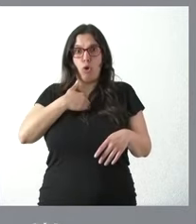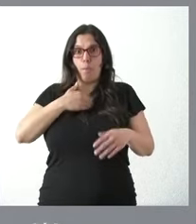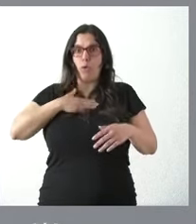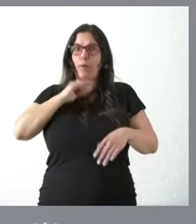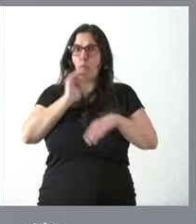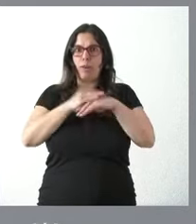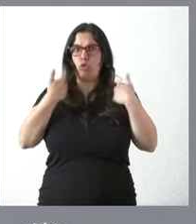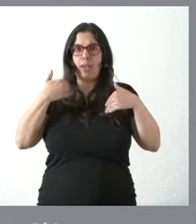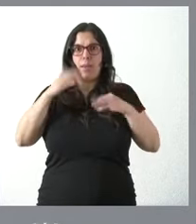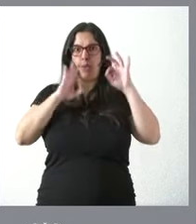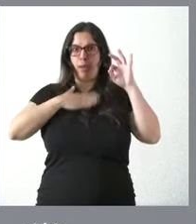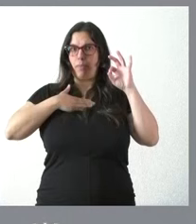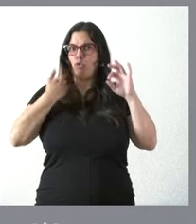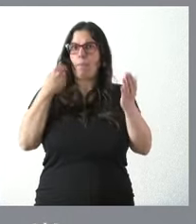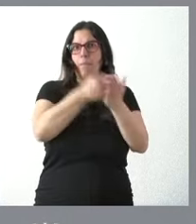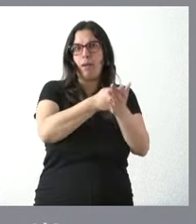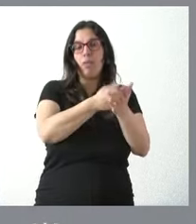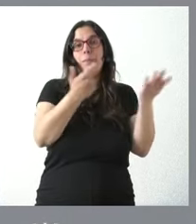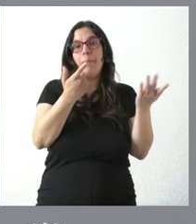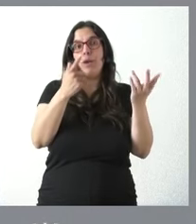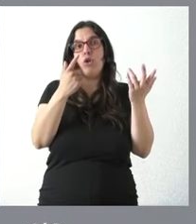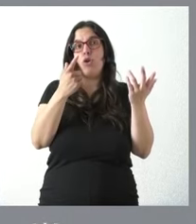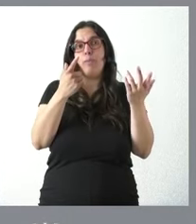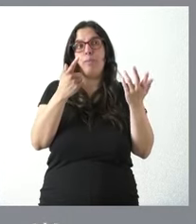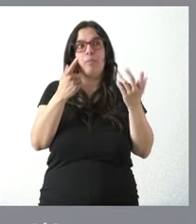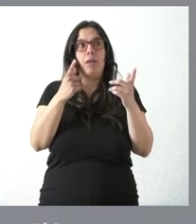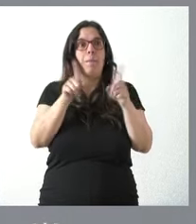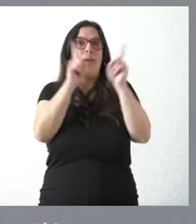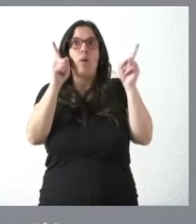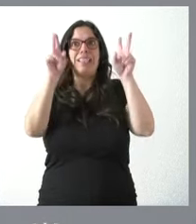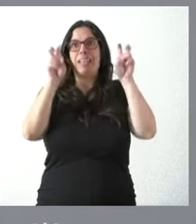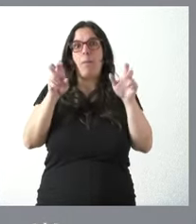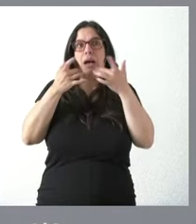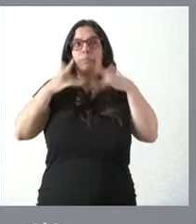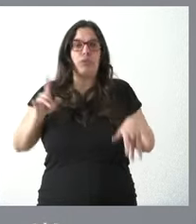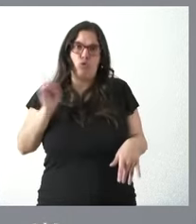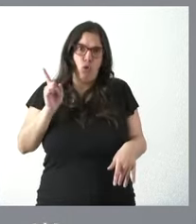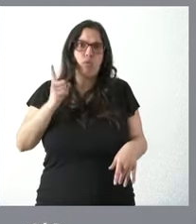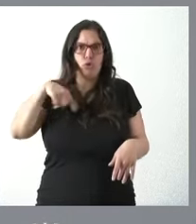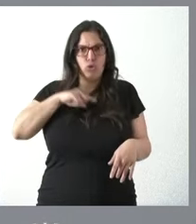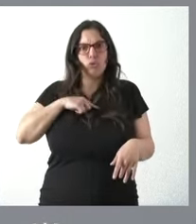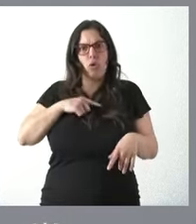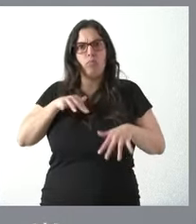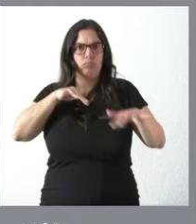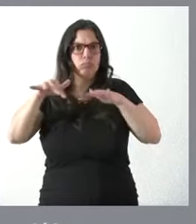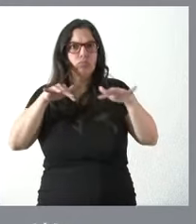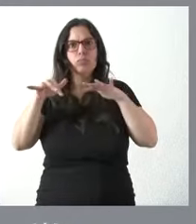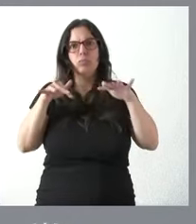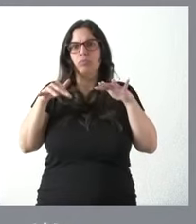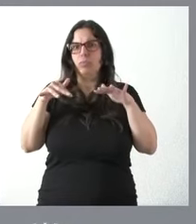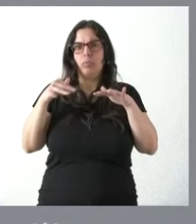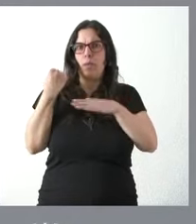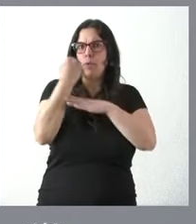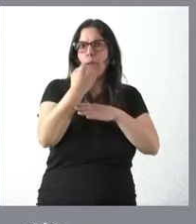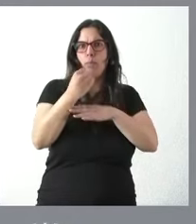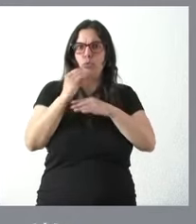pero es un asunto que no nos deja neutrales no nos deja indiferentes y por tanto estamos claramente del lado de esa inversión